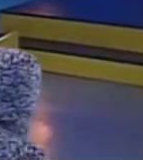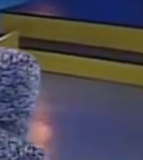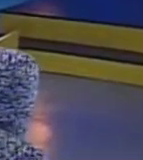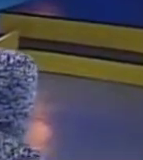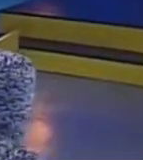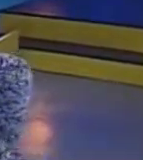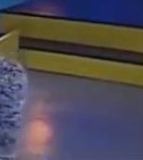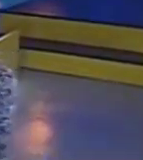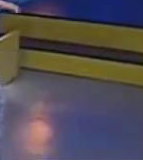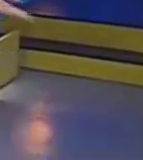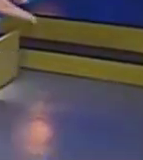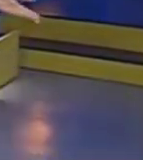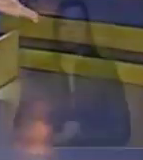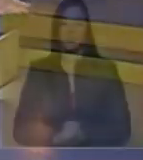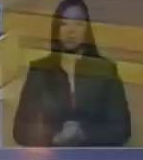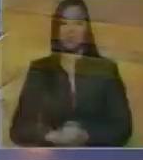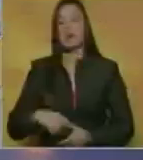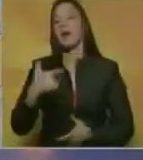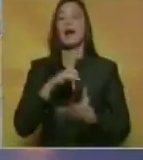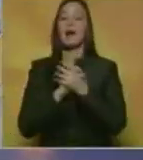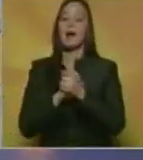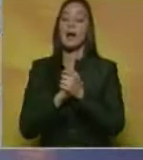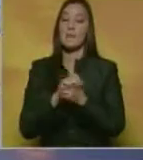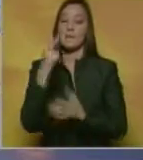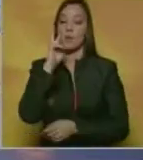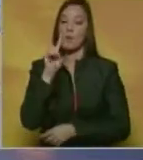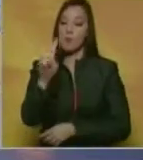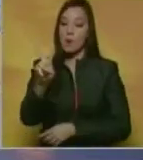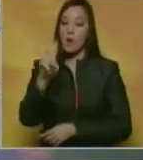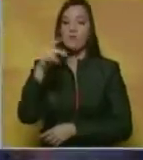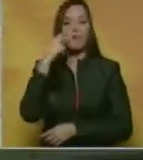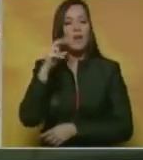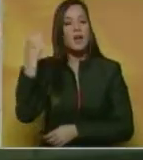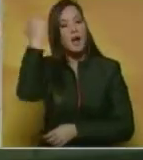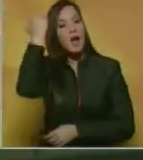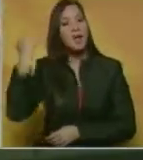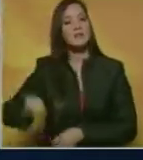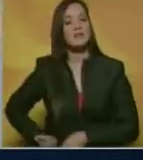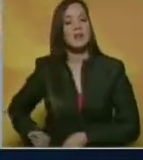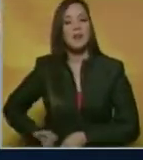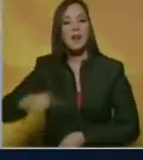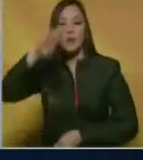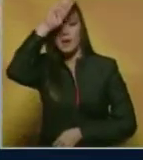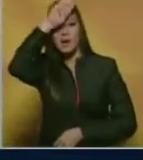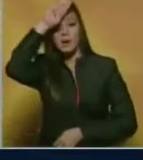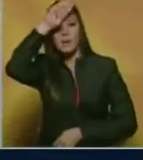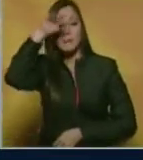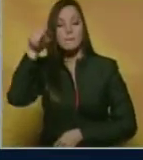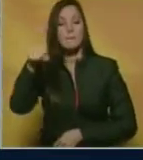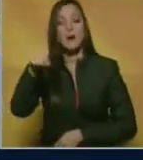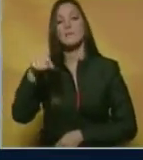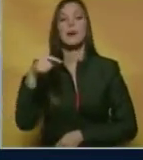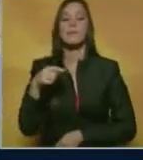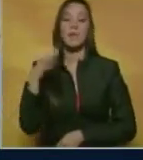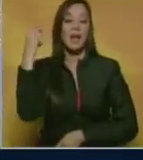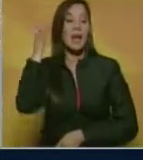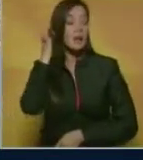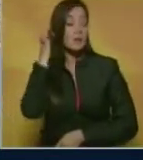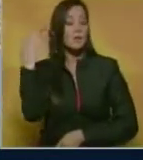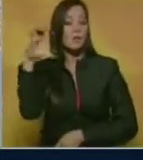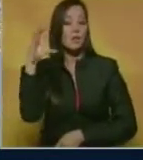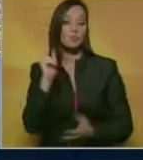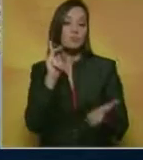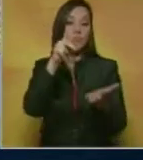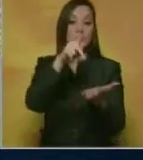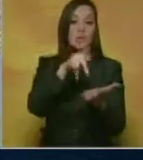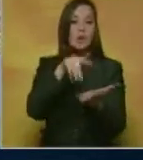Estrellas y comenzamos con la presentación que hizo Shakira al Papa Francisco. La colombiana se presentó este viernes en la sede de las Naciones Unidas